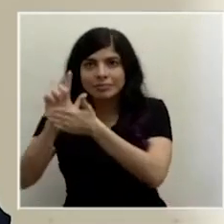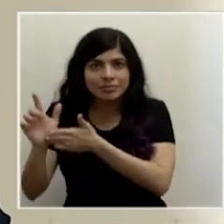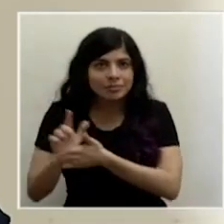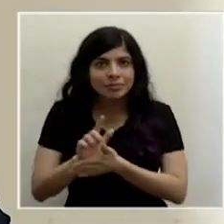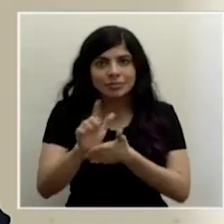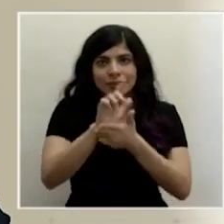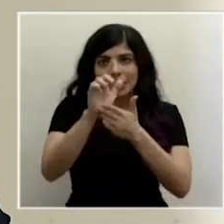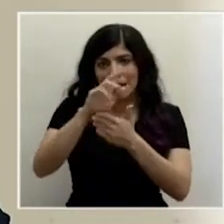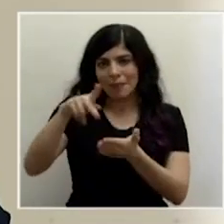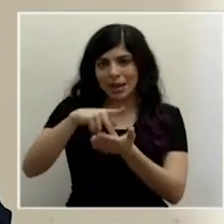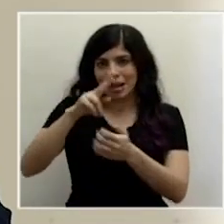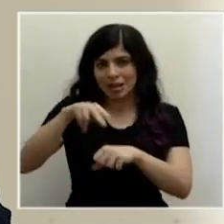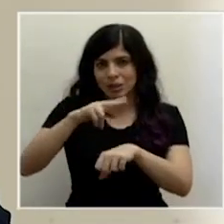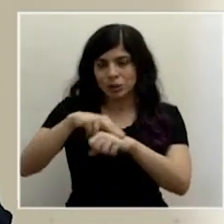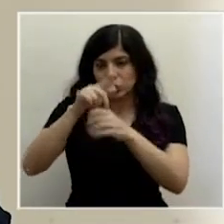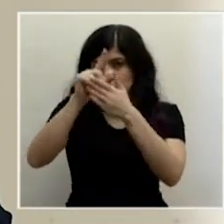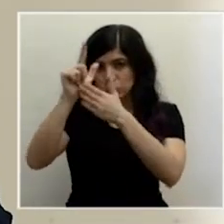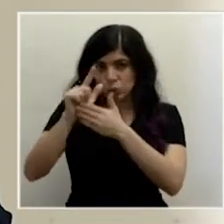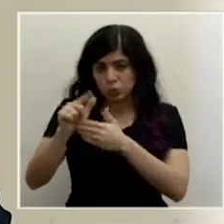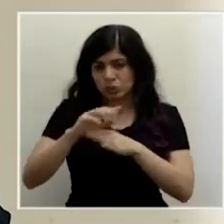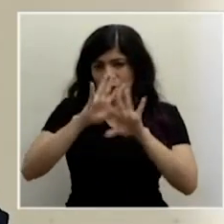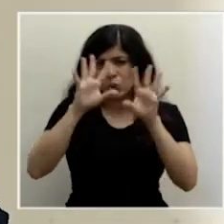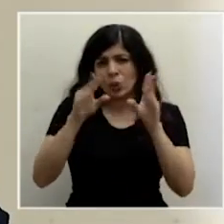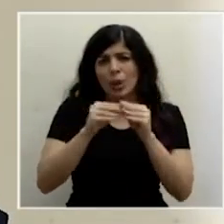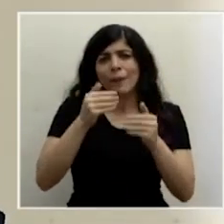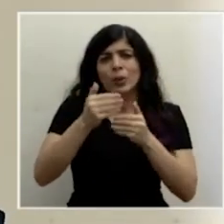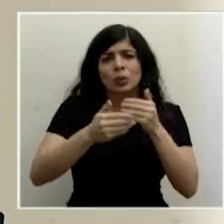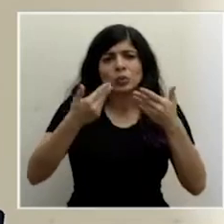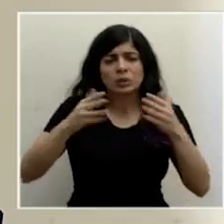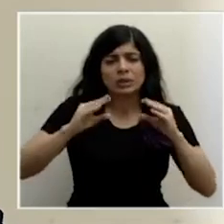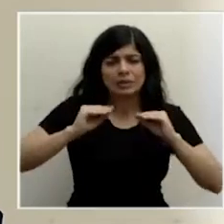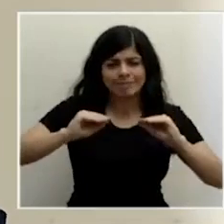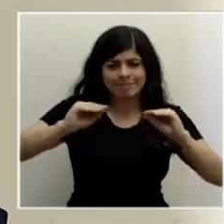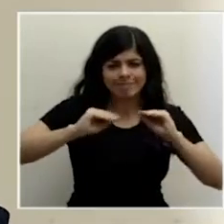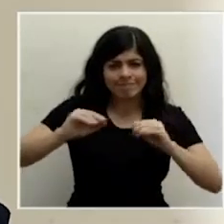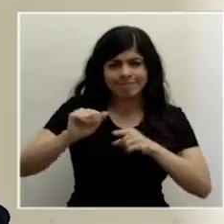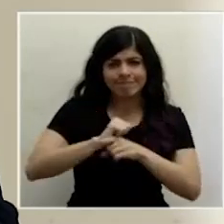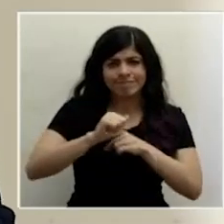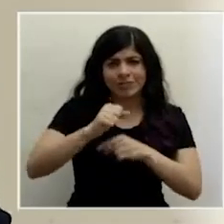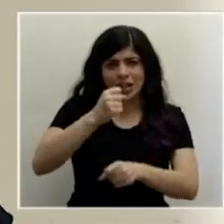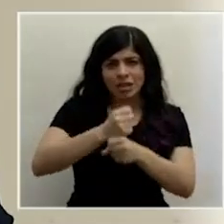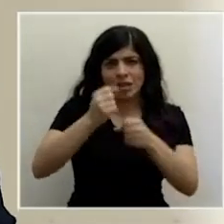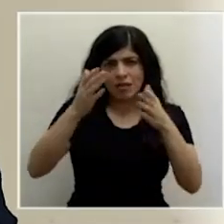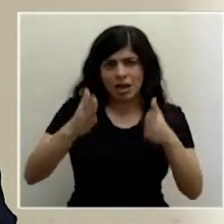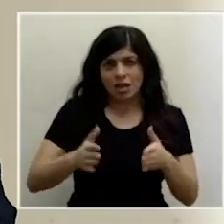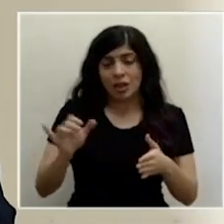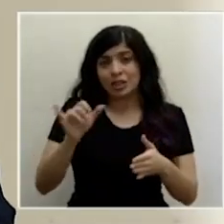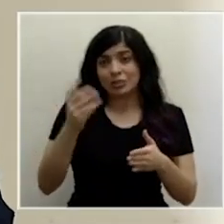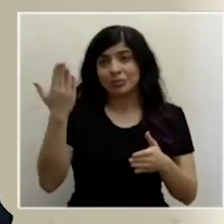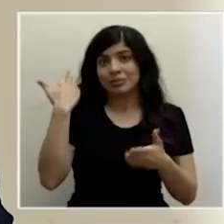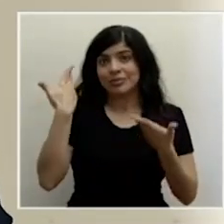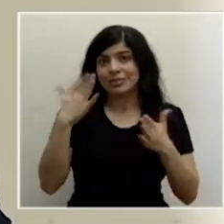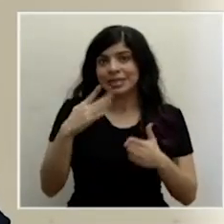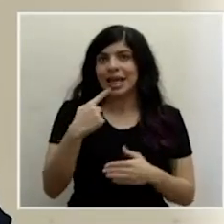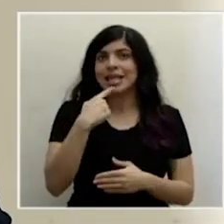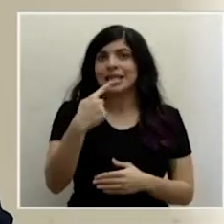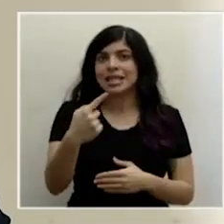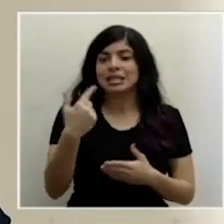que tenemos en los parques nacionales y todo un proceso de capacitación de los funcionarios, a la vez que, como decía anteriormente, hemos venido